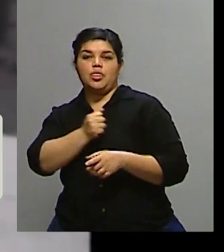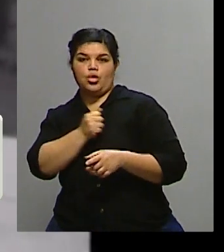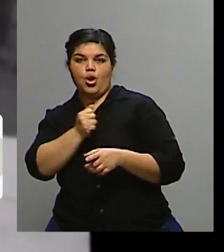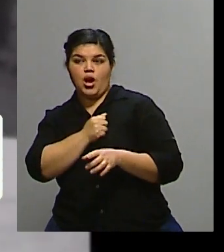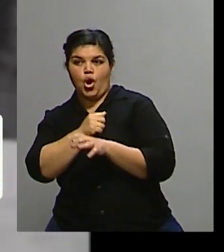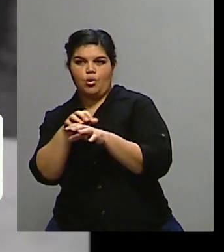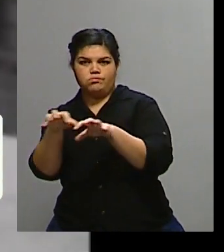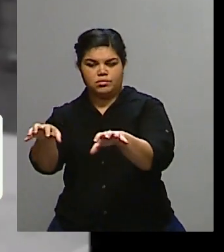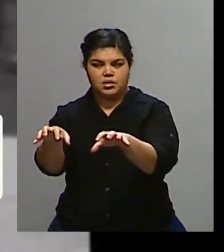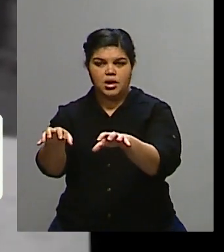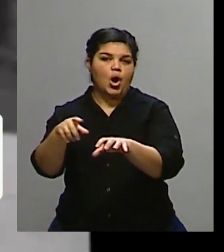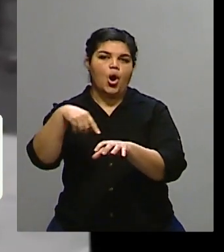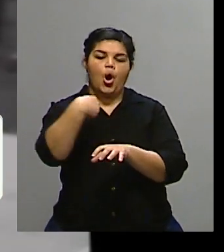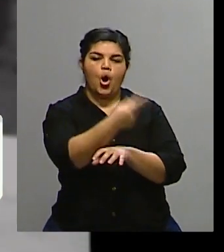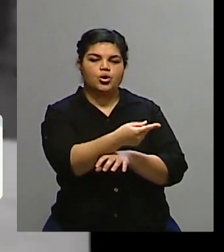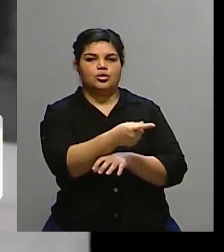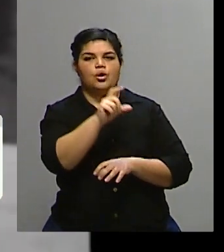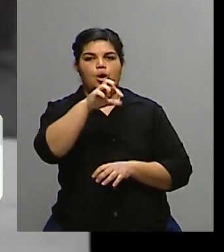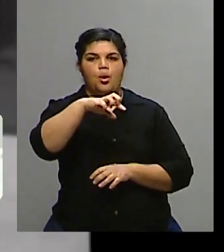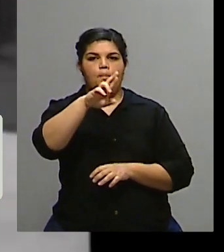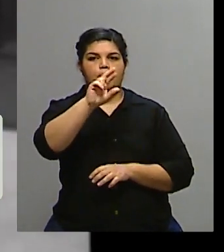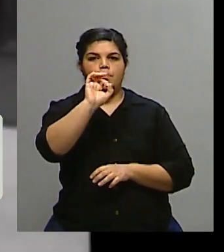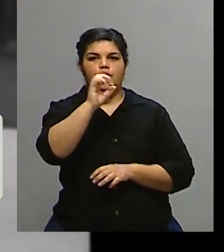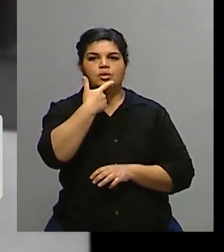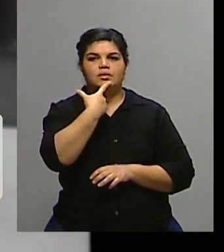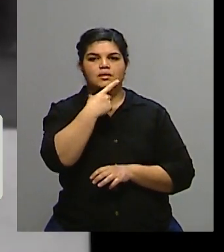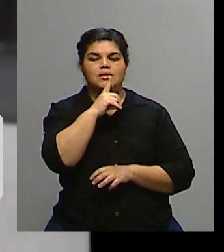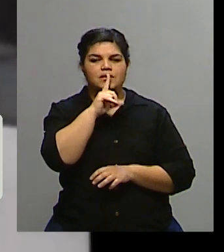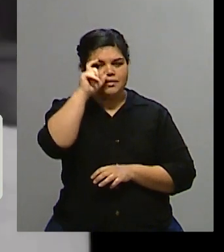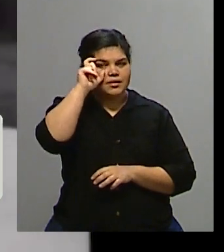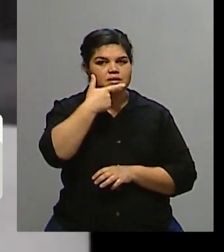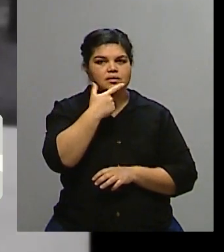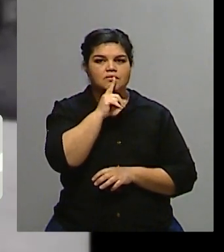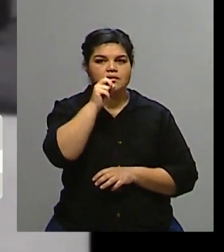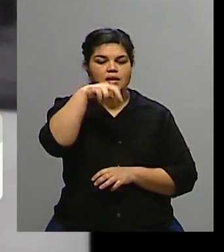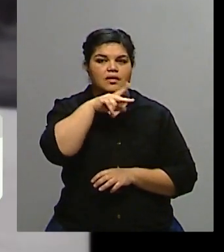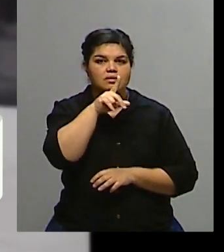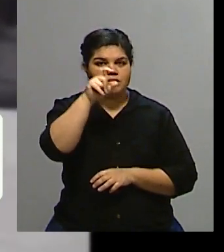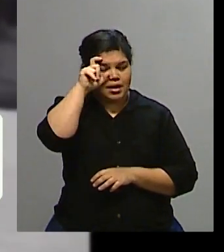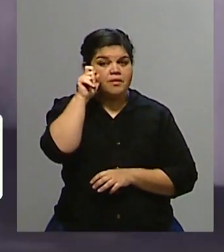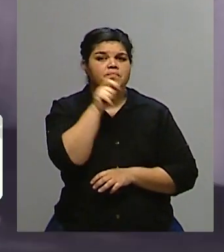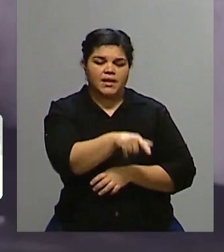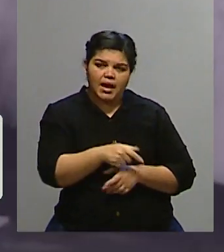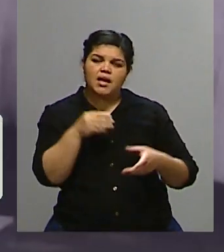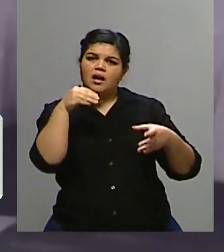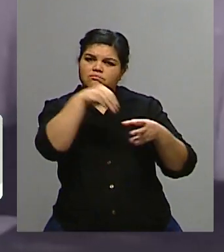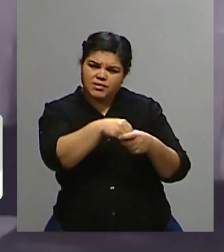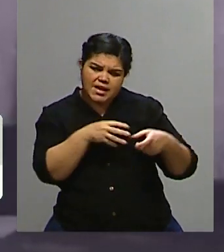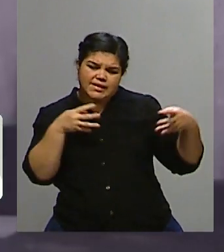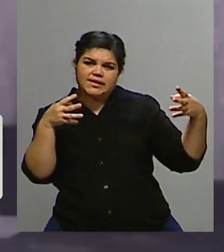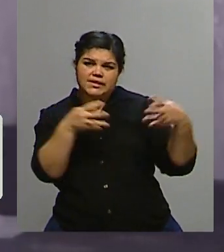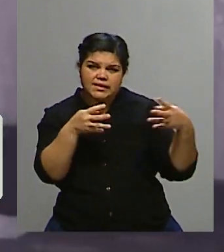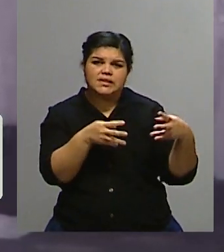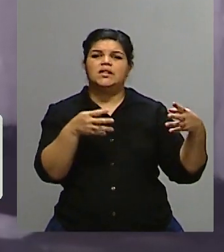que es la protestante, la religión de la realeza, que es la protestante, y donde pelearon, donde lucharon una guerra civil